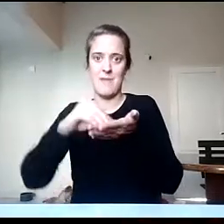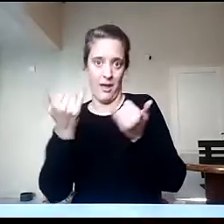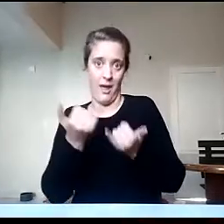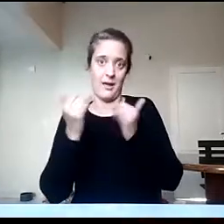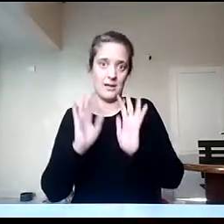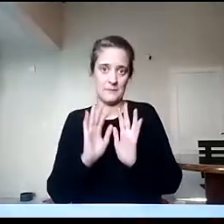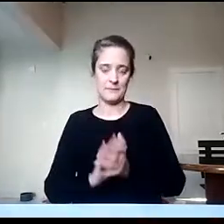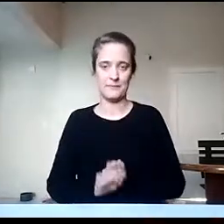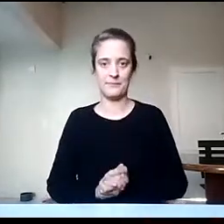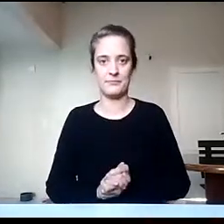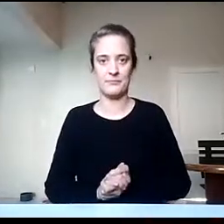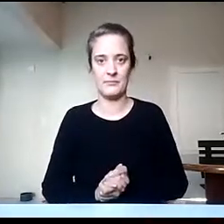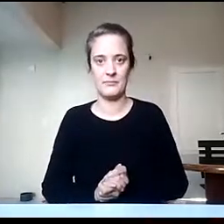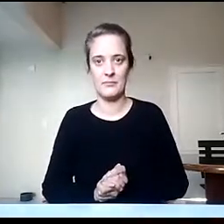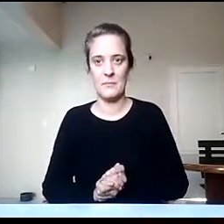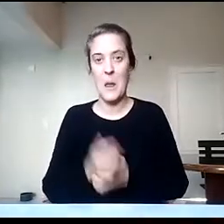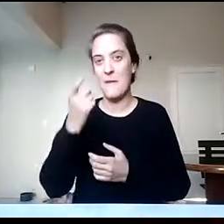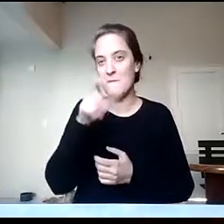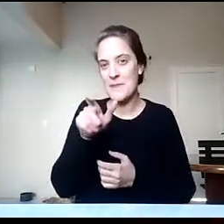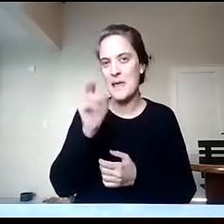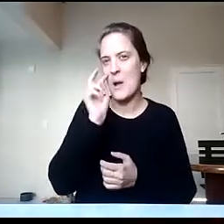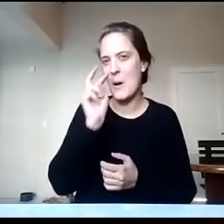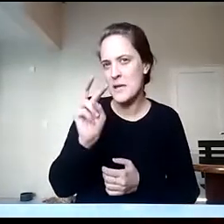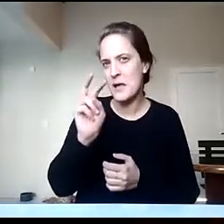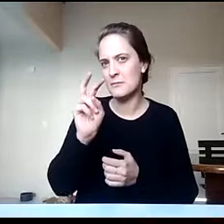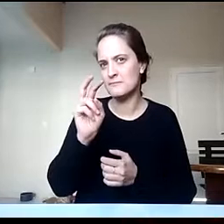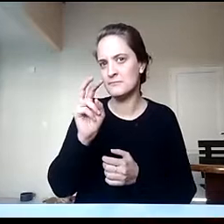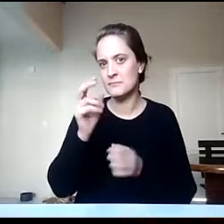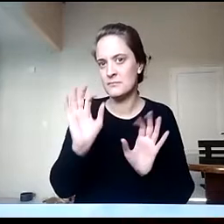No sé si estamos saliendo bien porque a me dice que Zoom no responde. ¿Ustedes me ven?